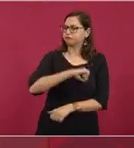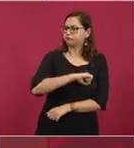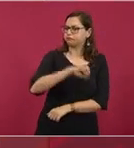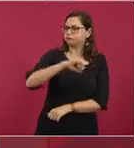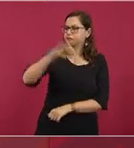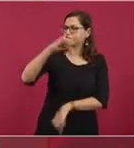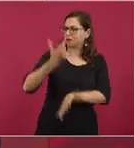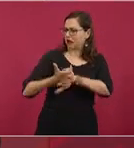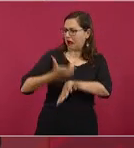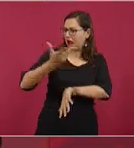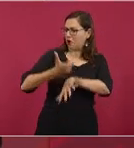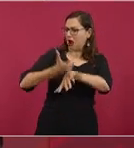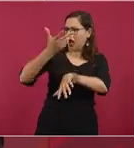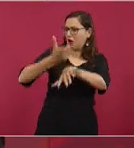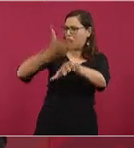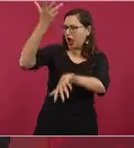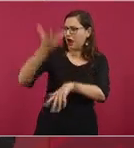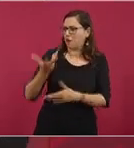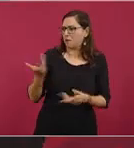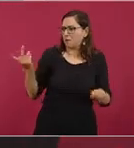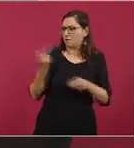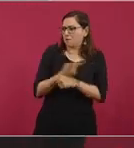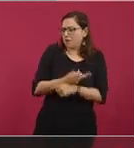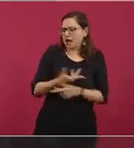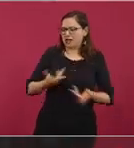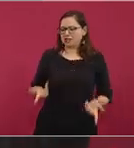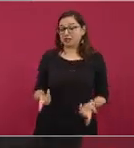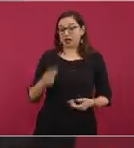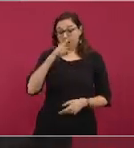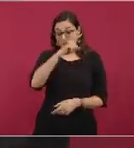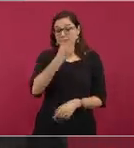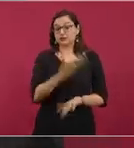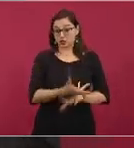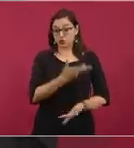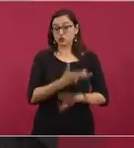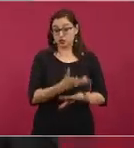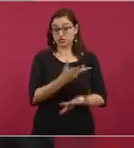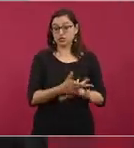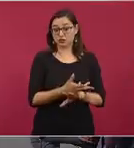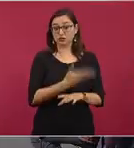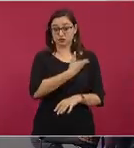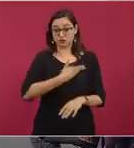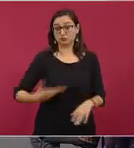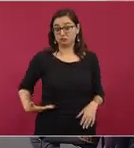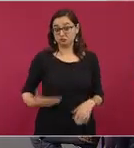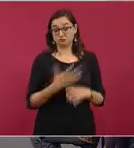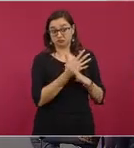en Estados Unidos o el precio de la gasolina entonces